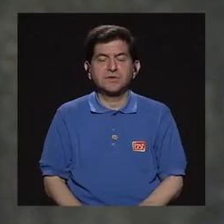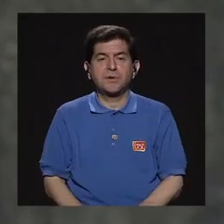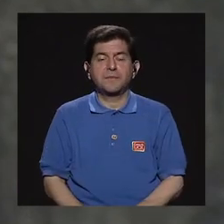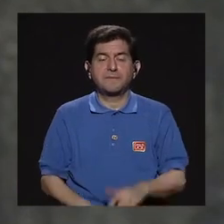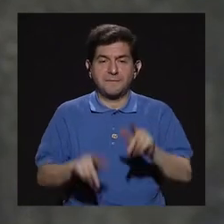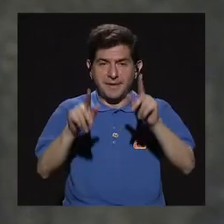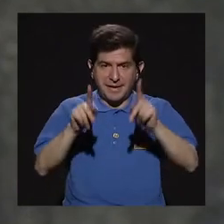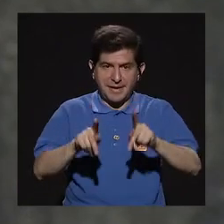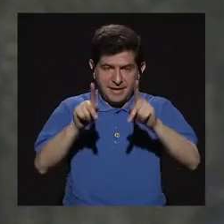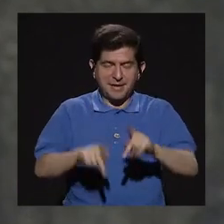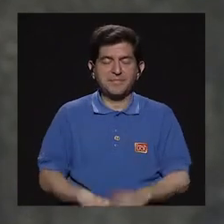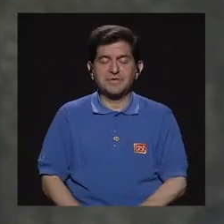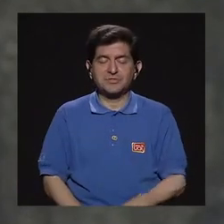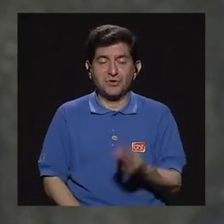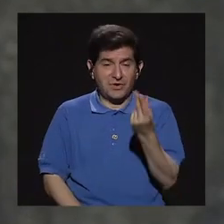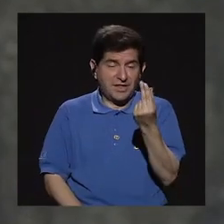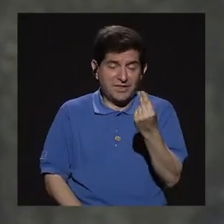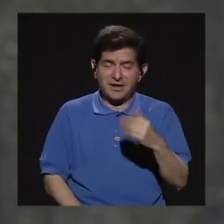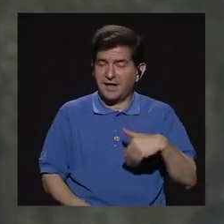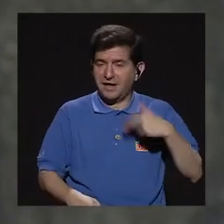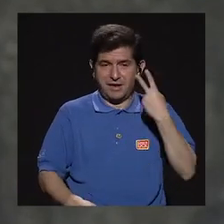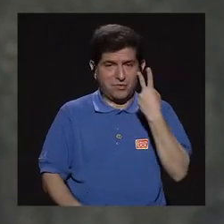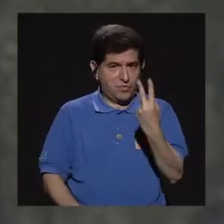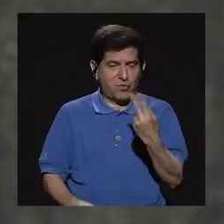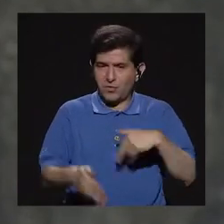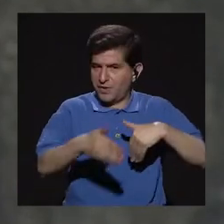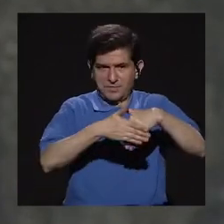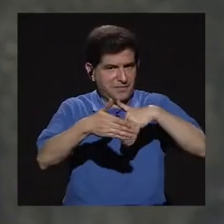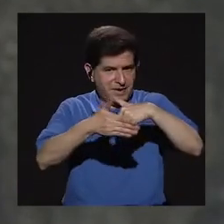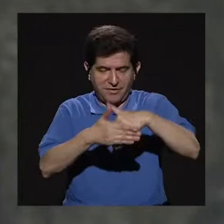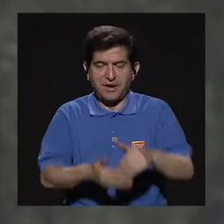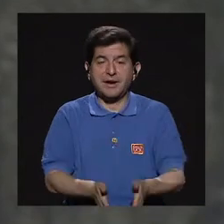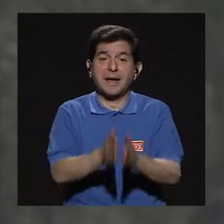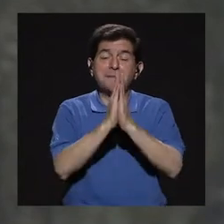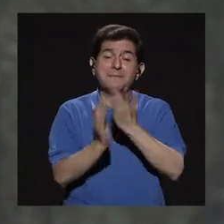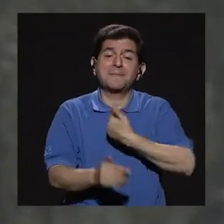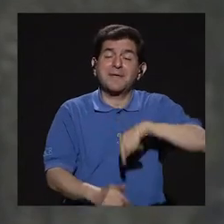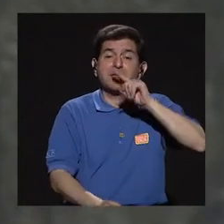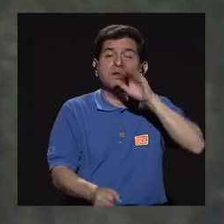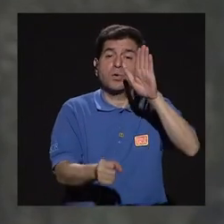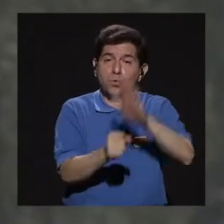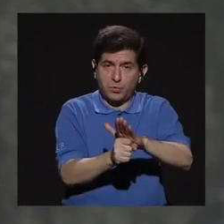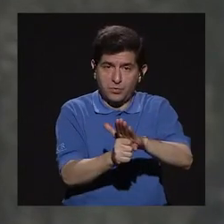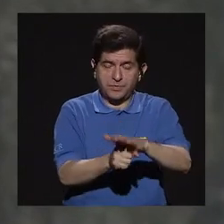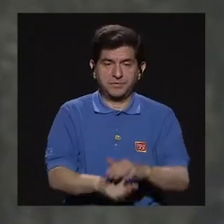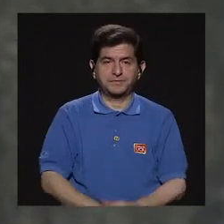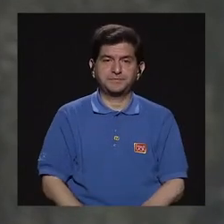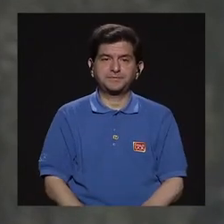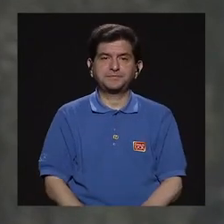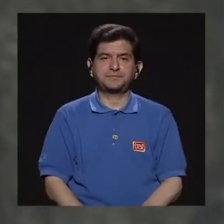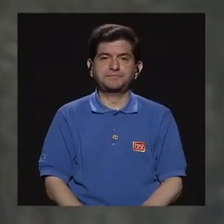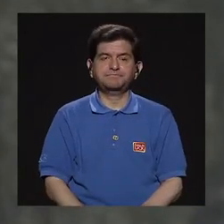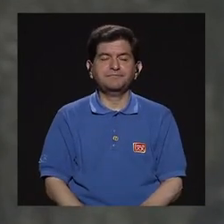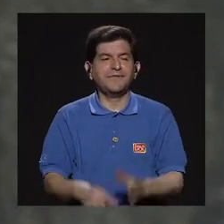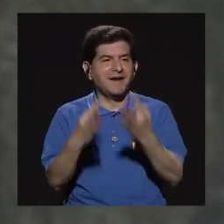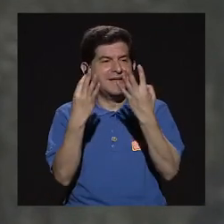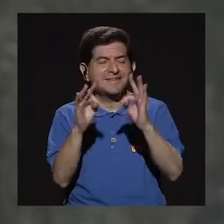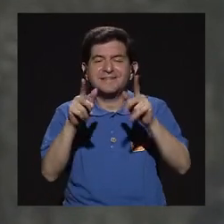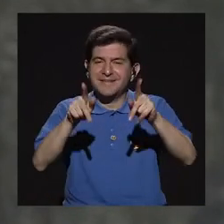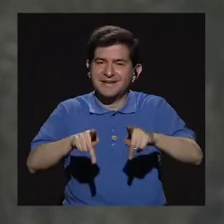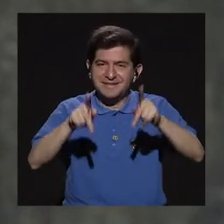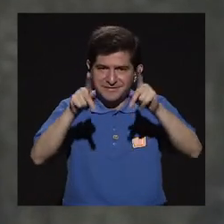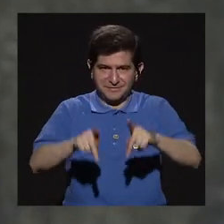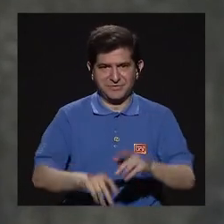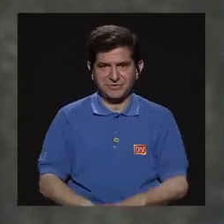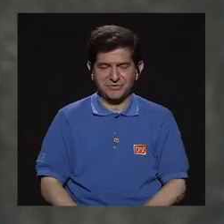recurso económico no sea un impedimento para ellas. Y lo único que pedimos a cambio es compromiso, ¿verdad? Por eso buscamos que sea